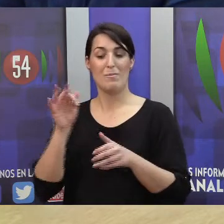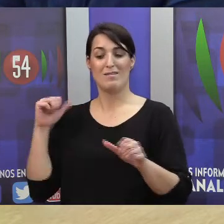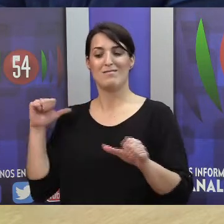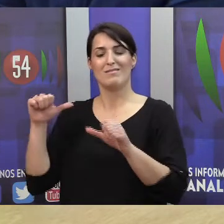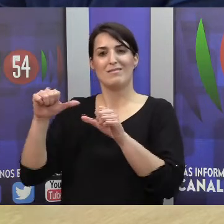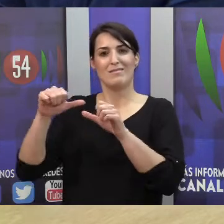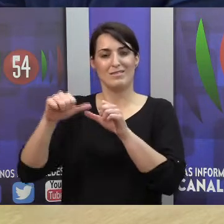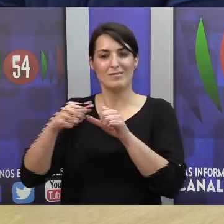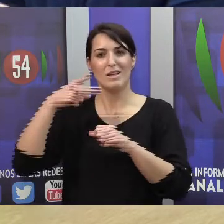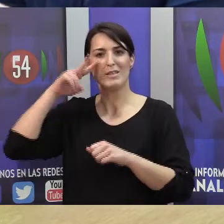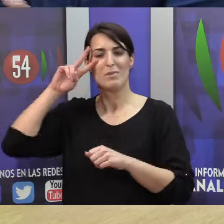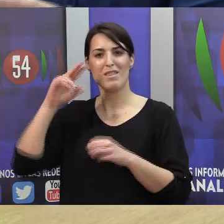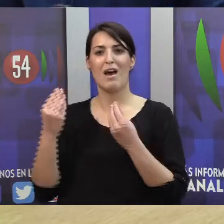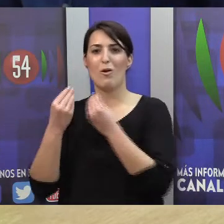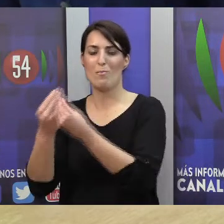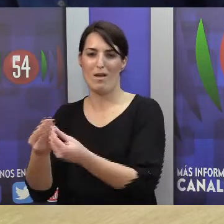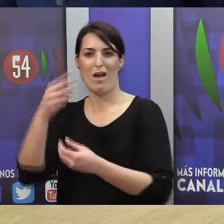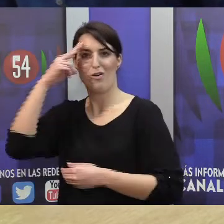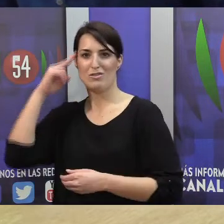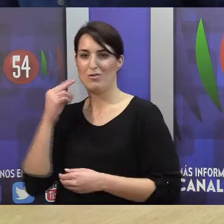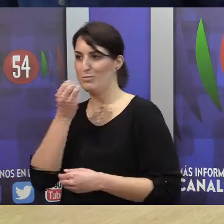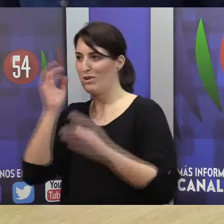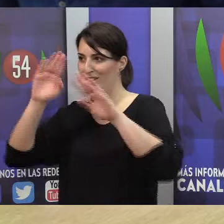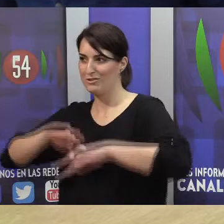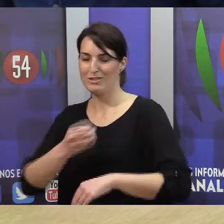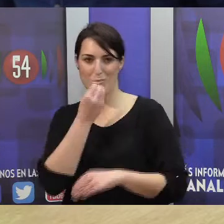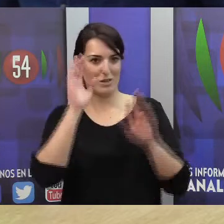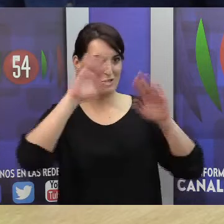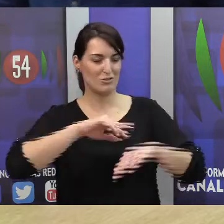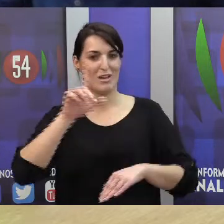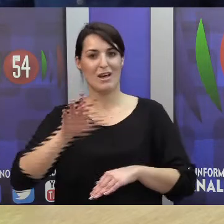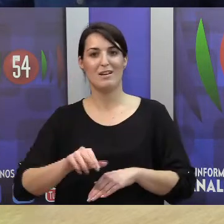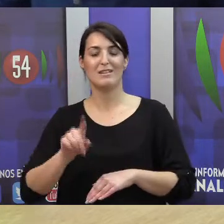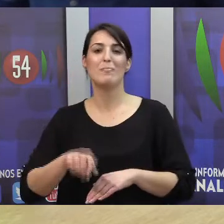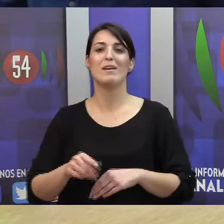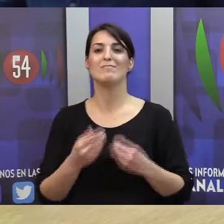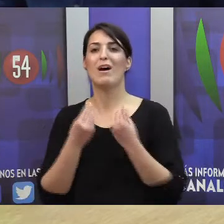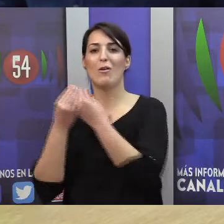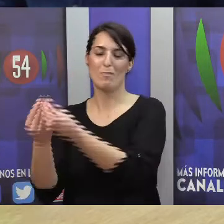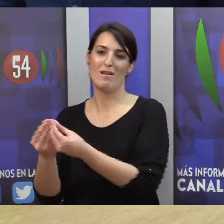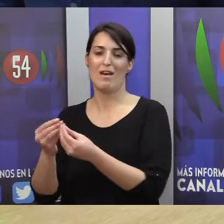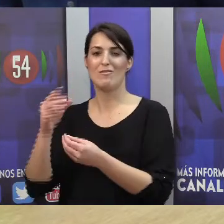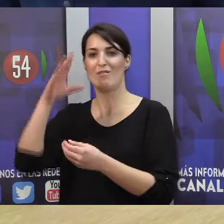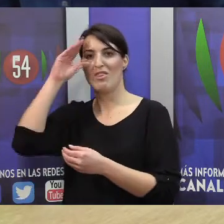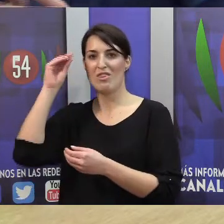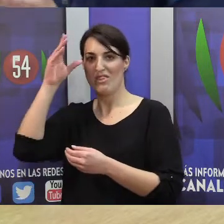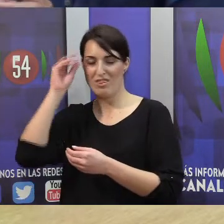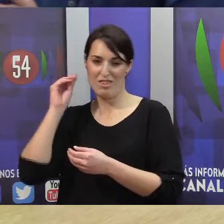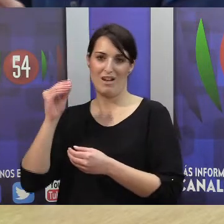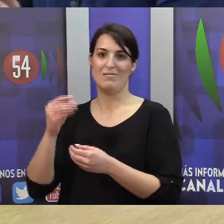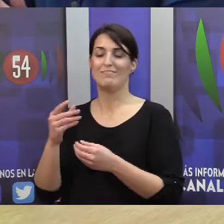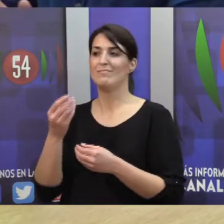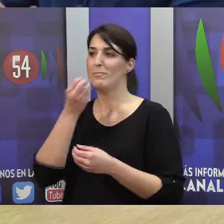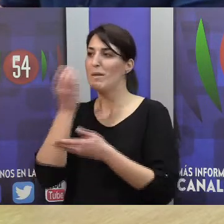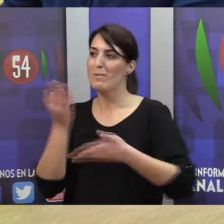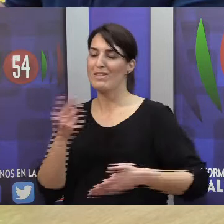nos acompañan José Luis Arlanzón, muy buenas noches. Buenas noches. Que viene además también acompañado de Celia de la Rosa, bienvenidos a los dos José